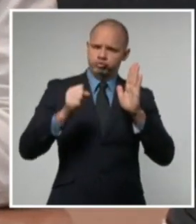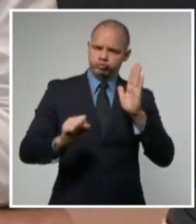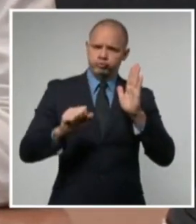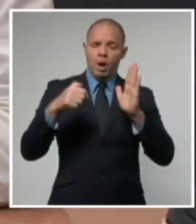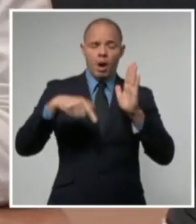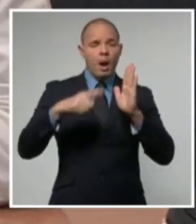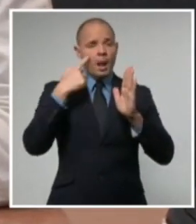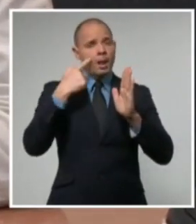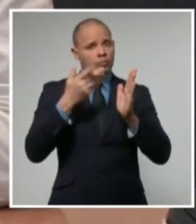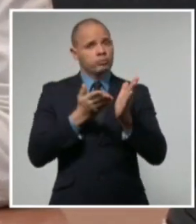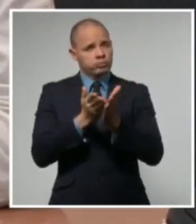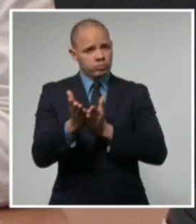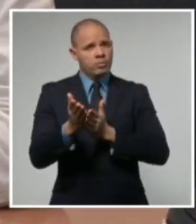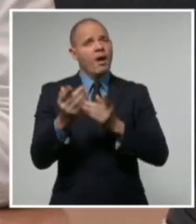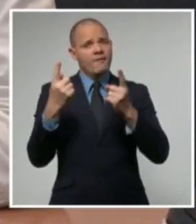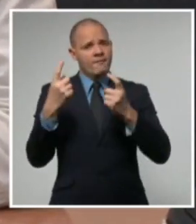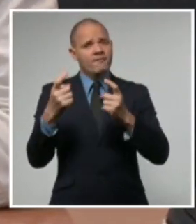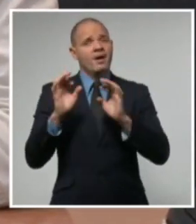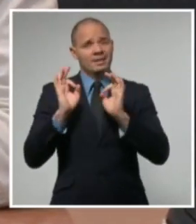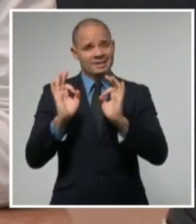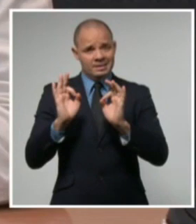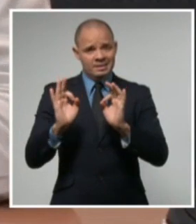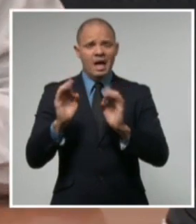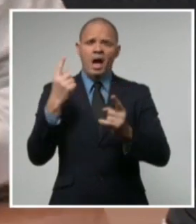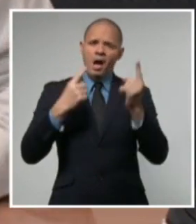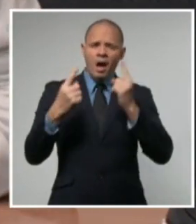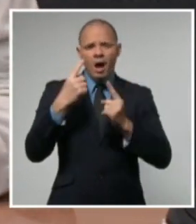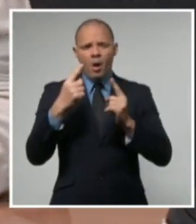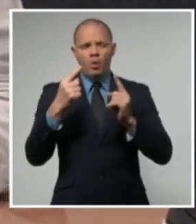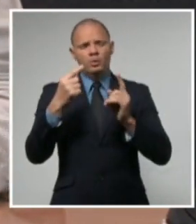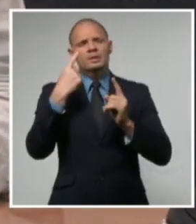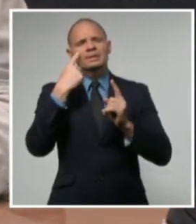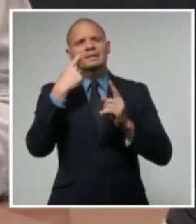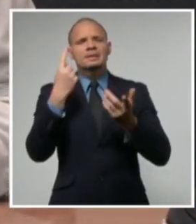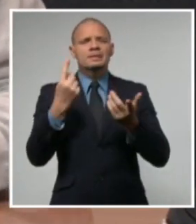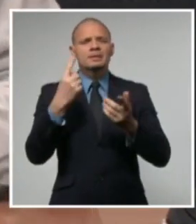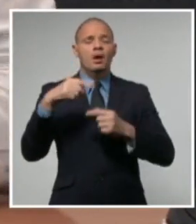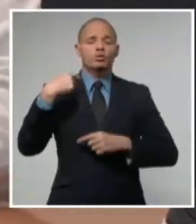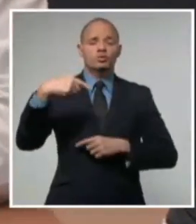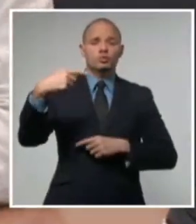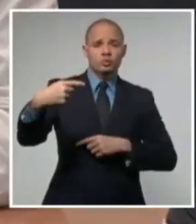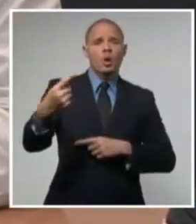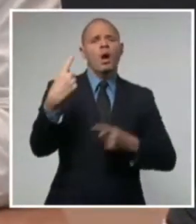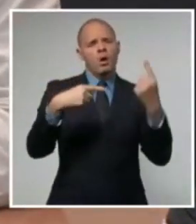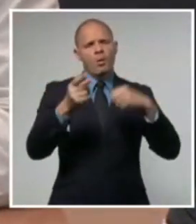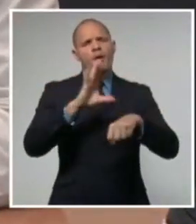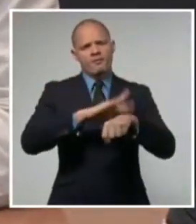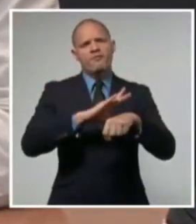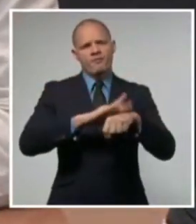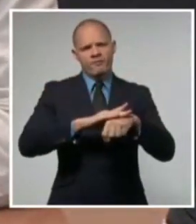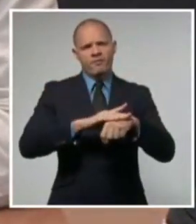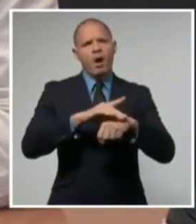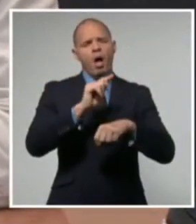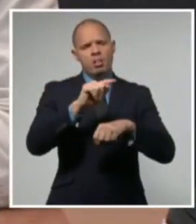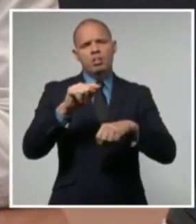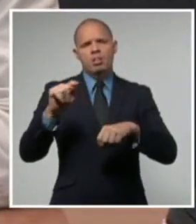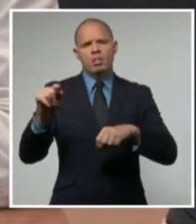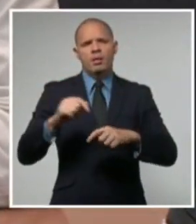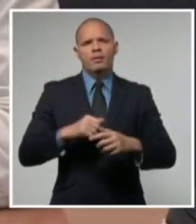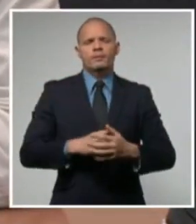aún se mantengan algunos casos diarios, cuestión que es parte de este proceso.